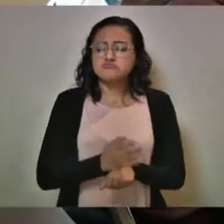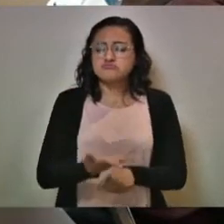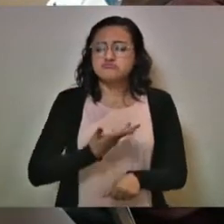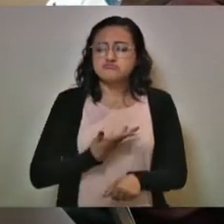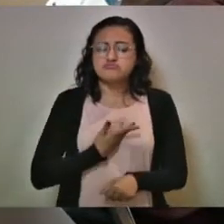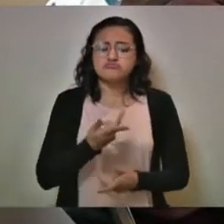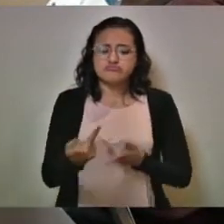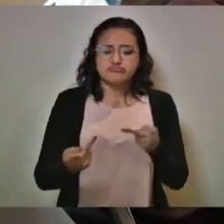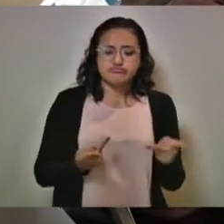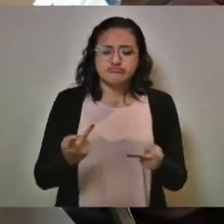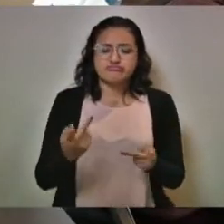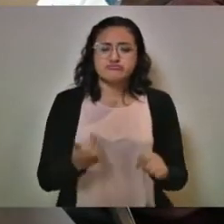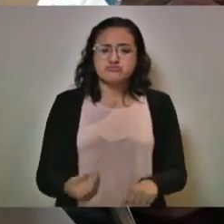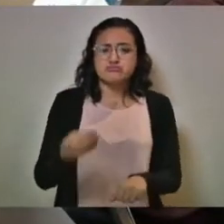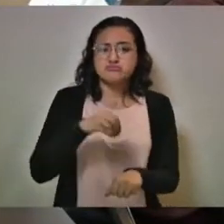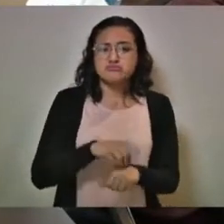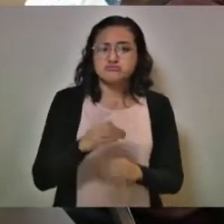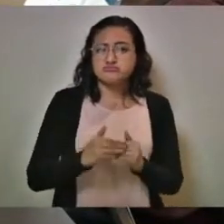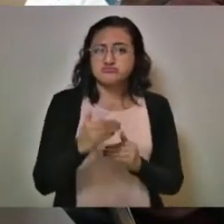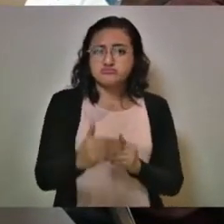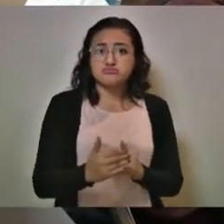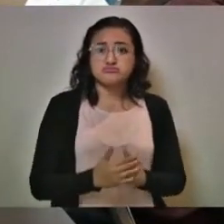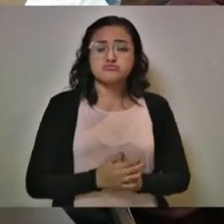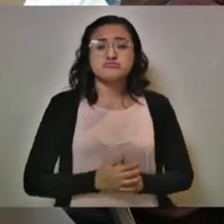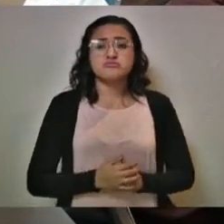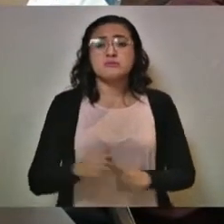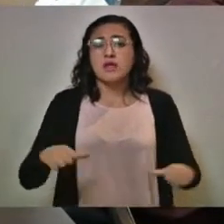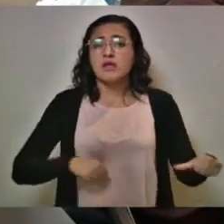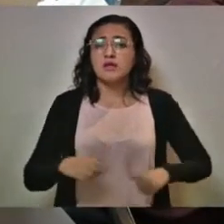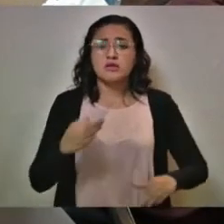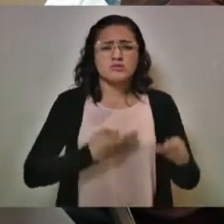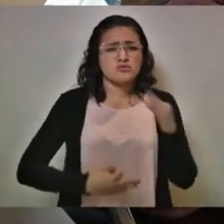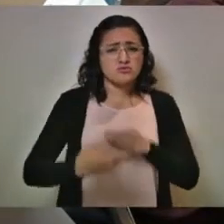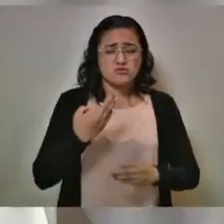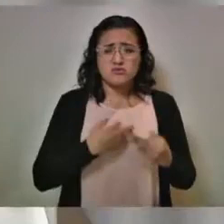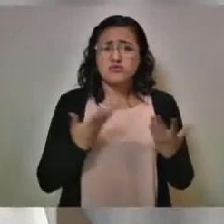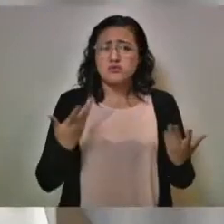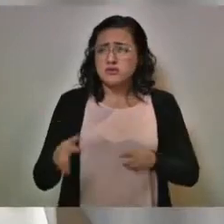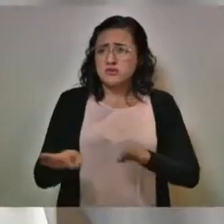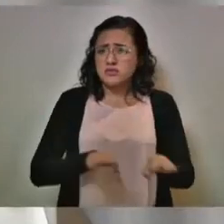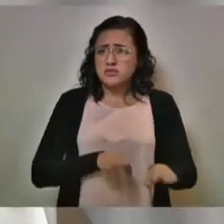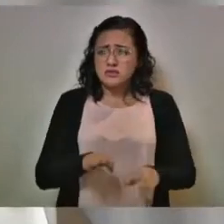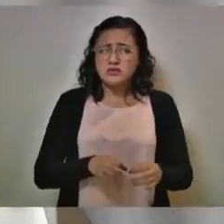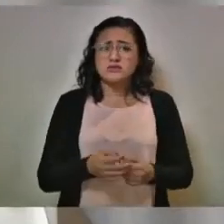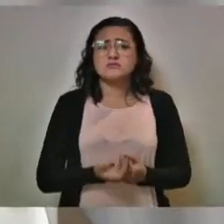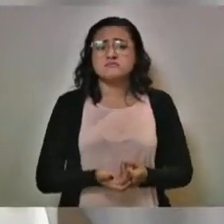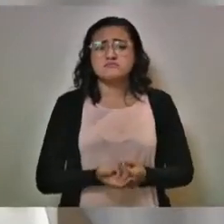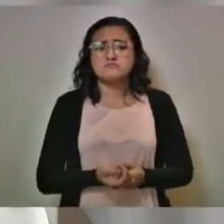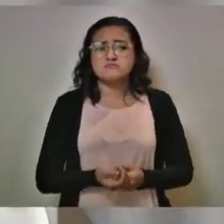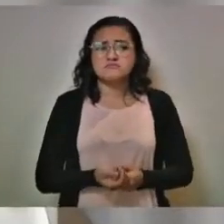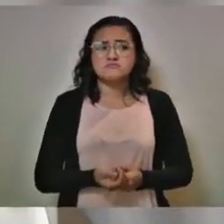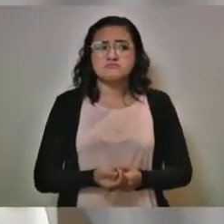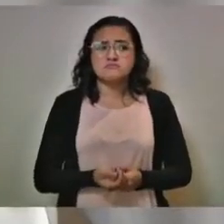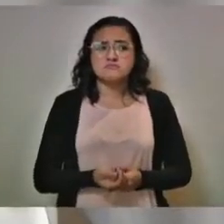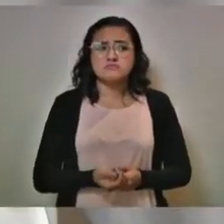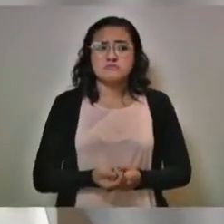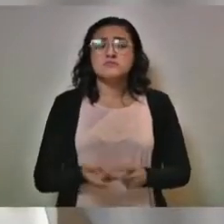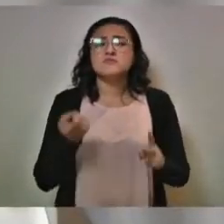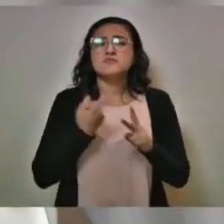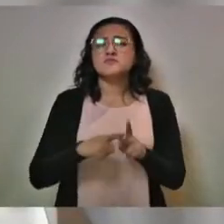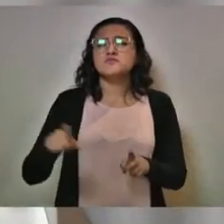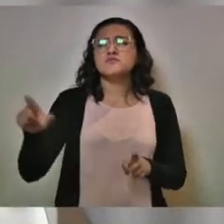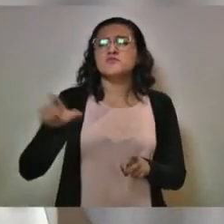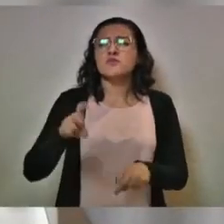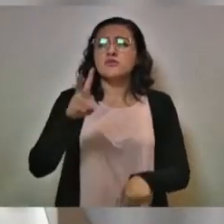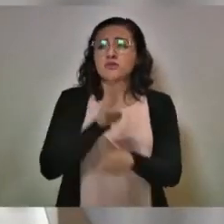una planeación de poner en marcha actividades de todo índole, económicas, sociales, de todo tipo, a partir